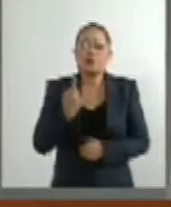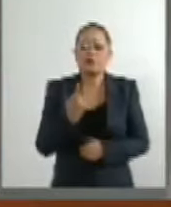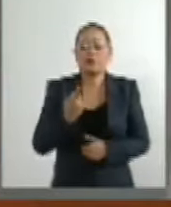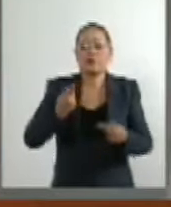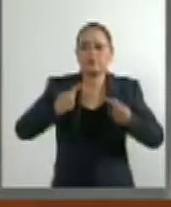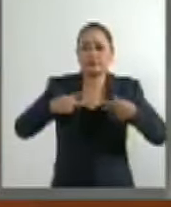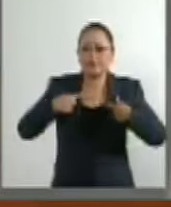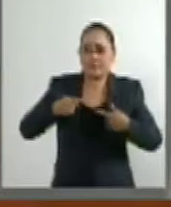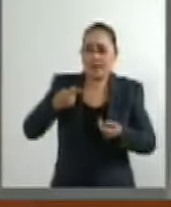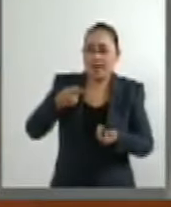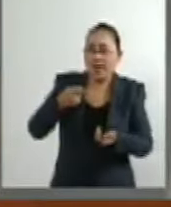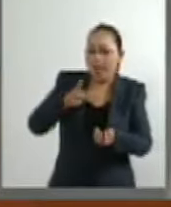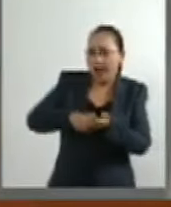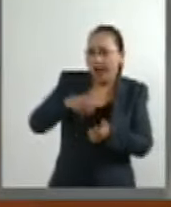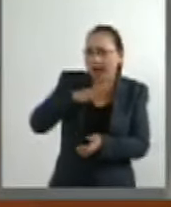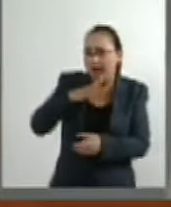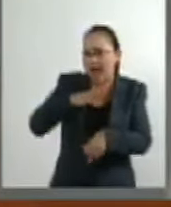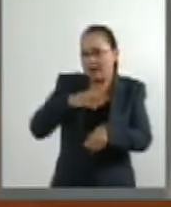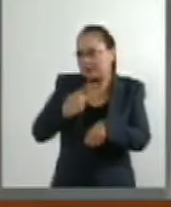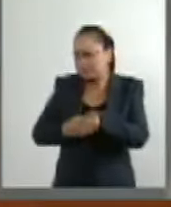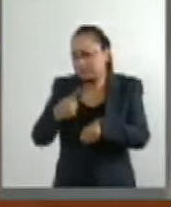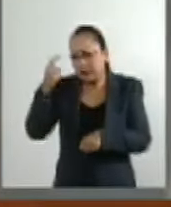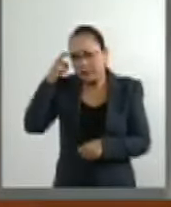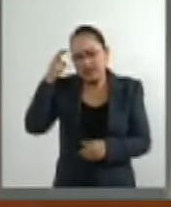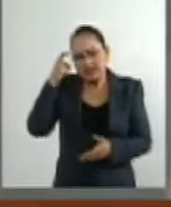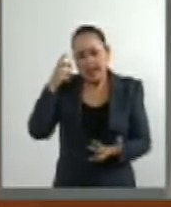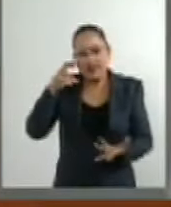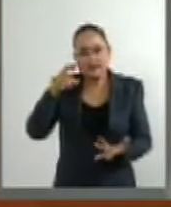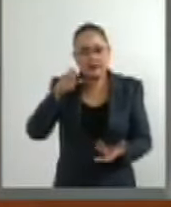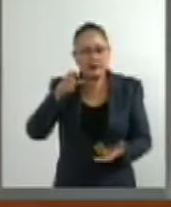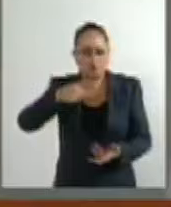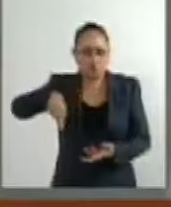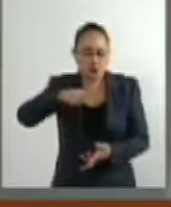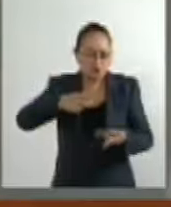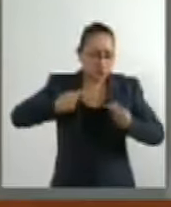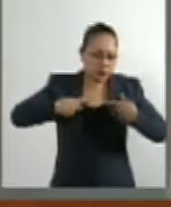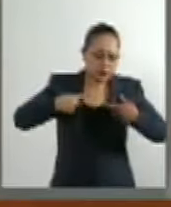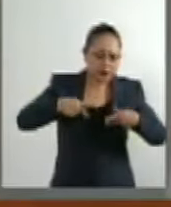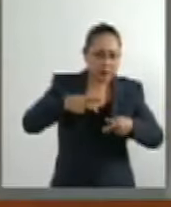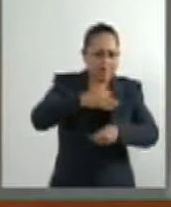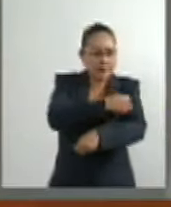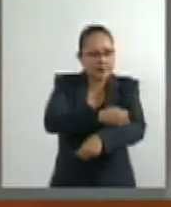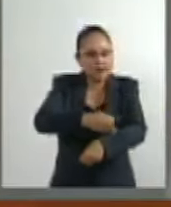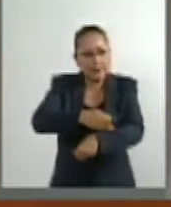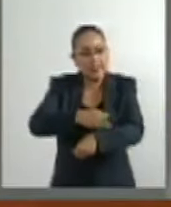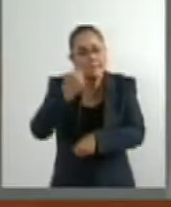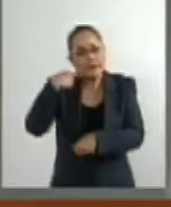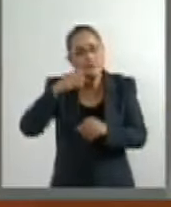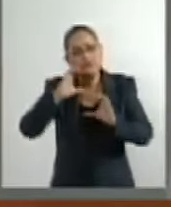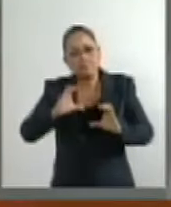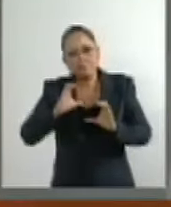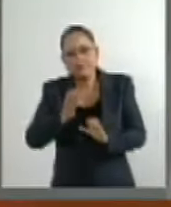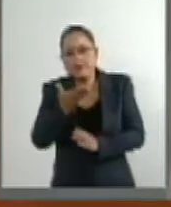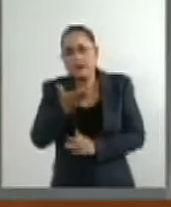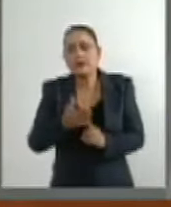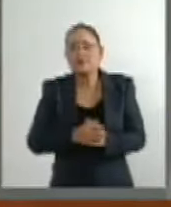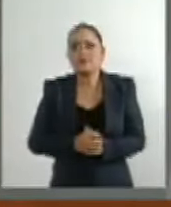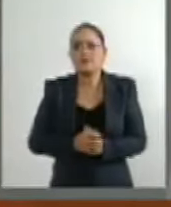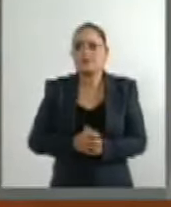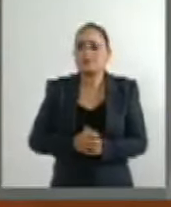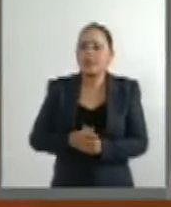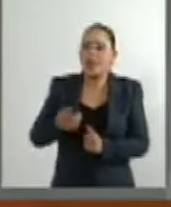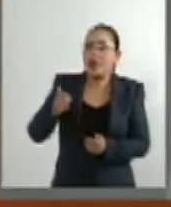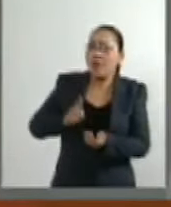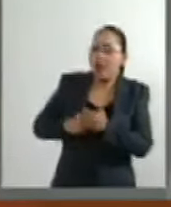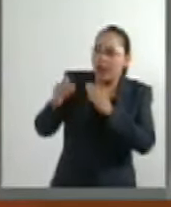trastorno mental y los familiares que cuidan de ellas frecuentemente pierden productividad en el